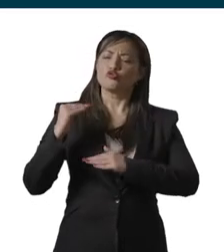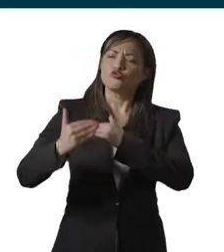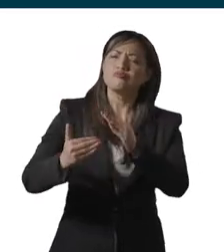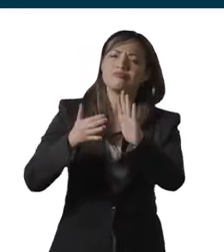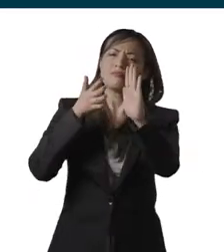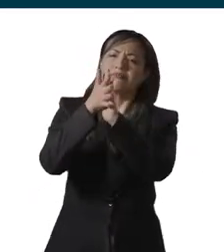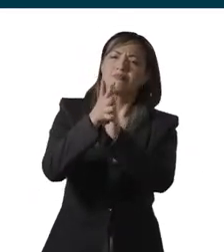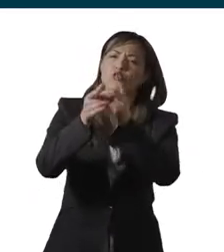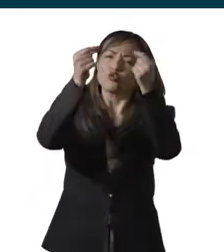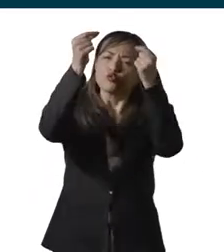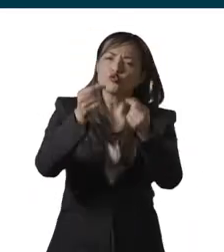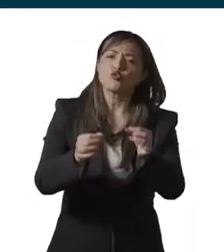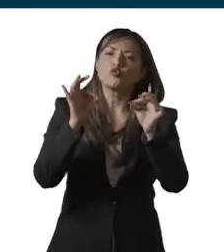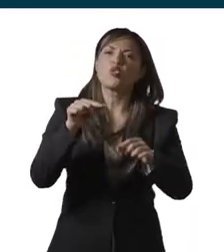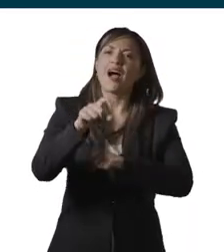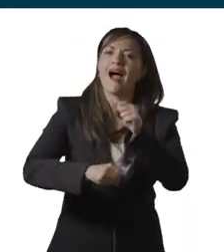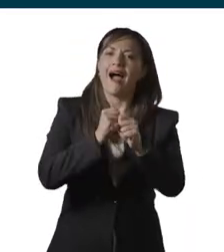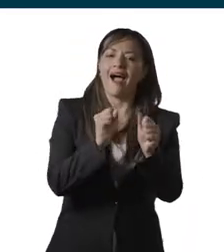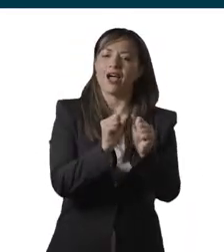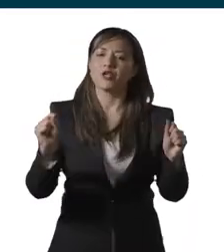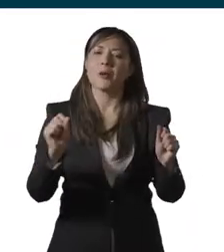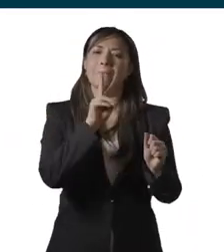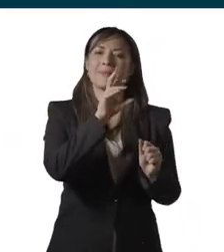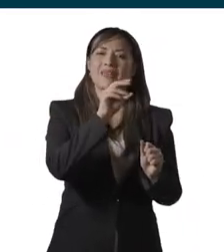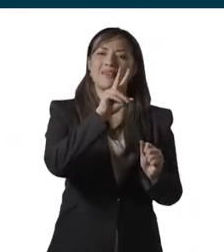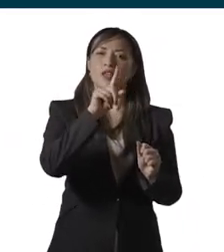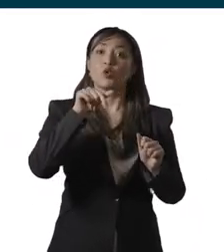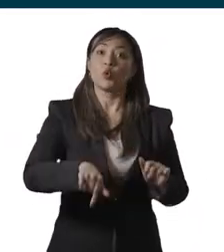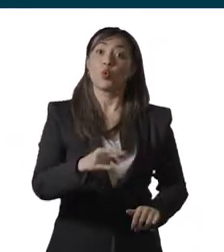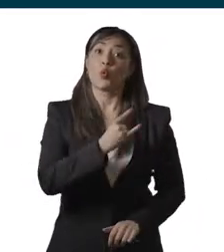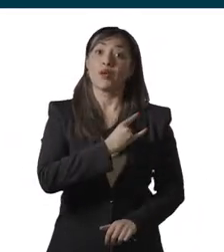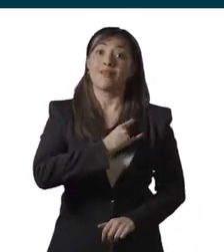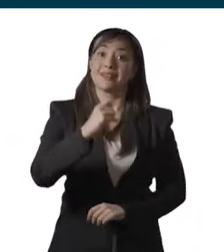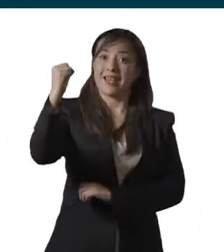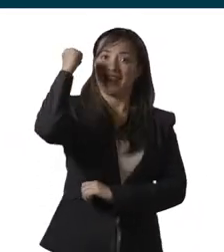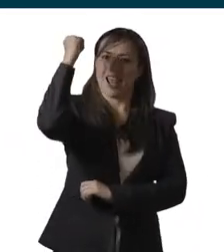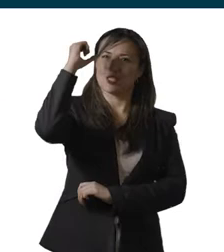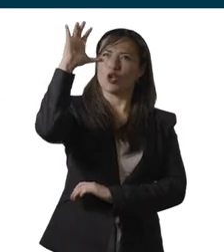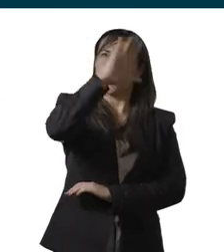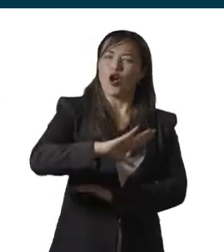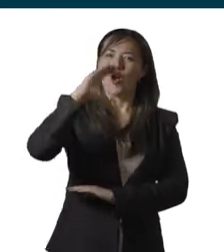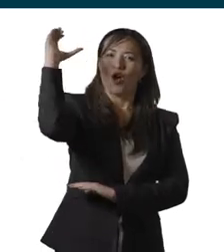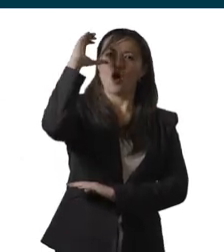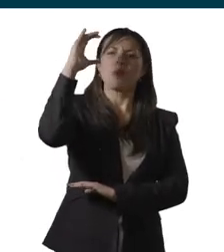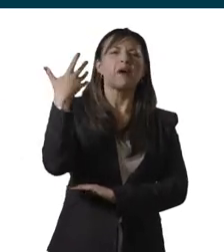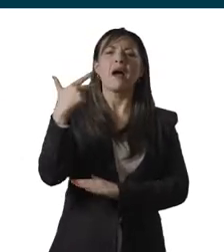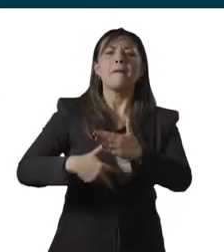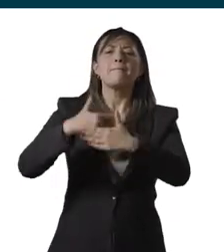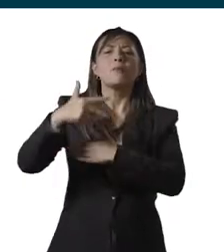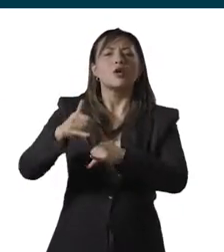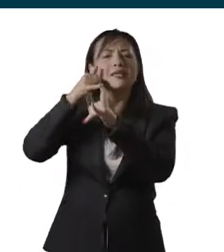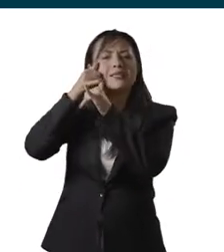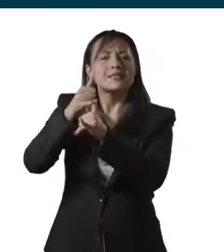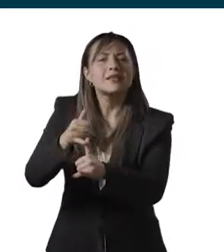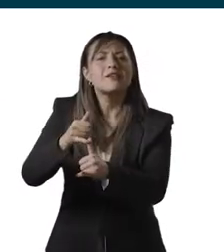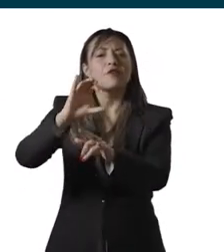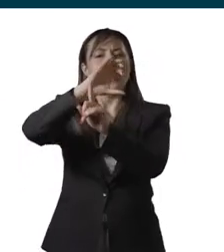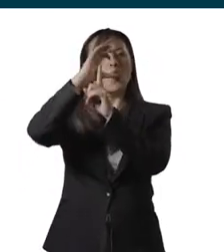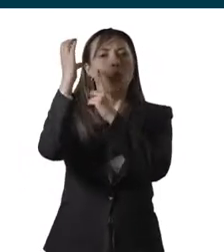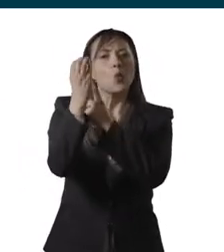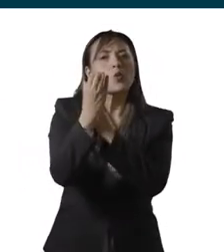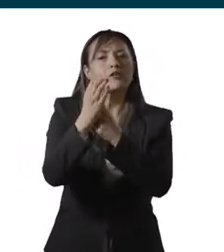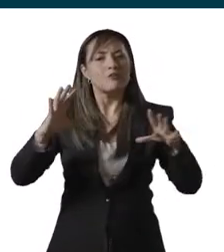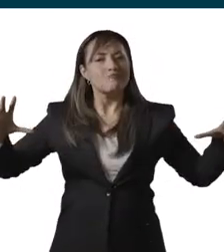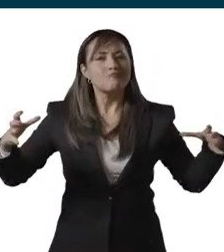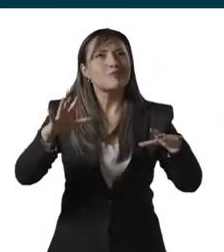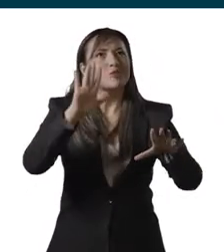Proceso Permanente de Rendición de Cuentas Vigencia 2021 Universidad Nacional de Colombia Proyecto Cultural,